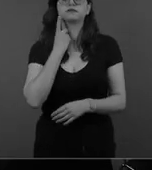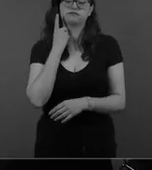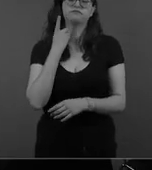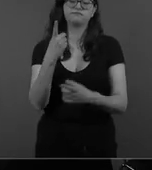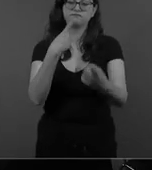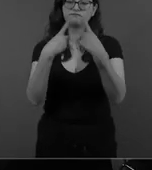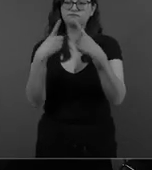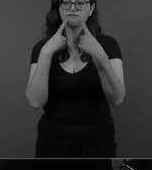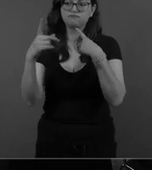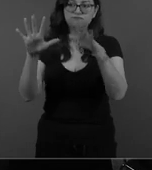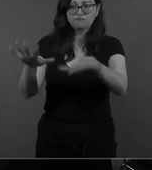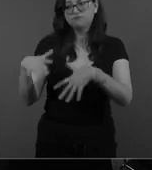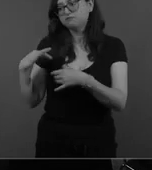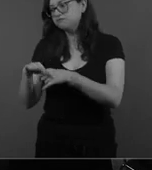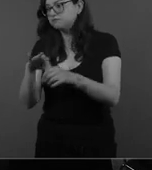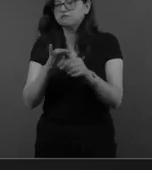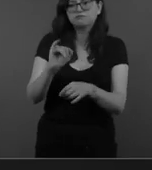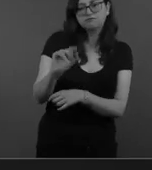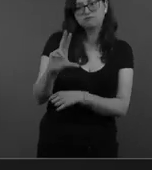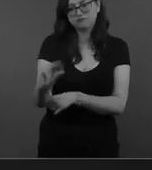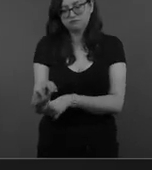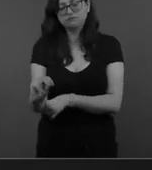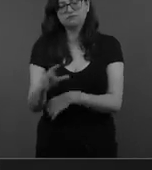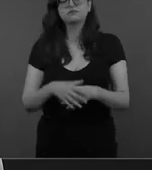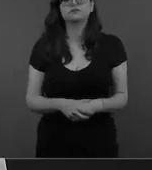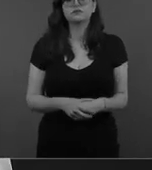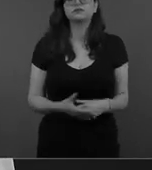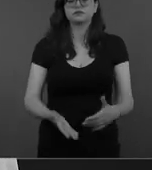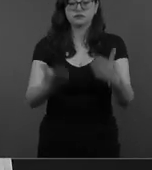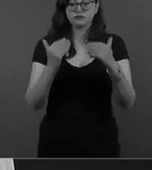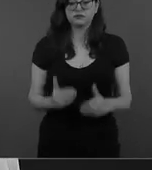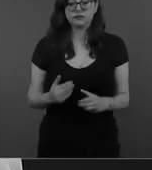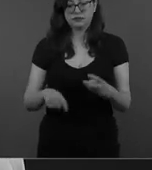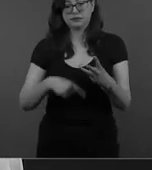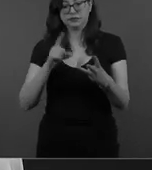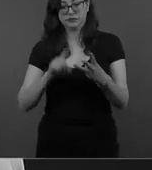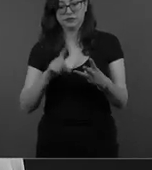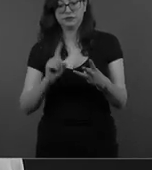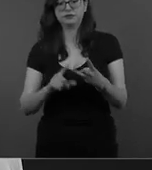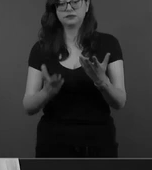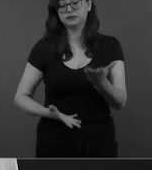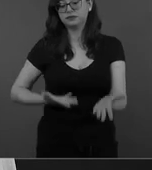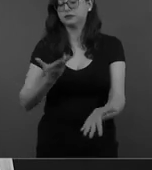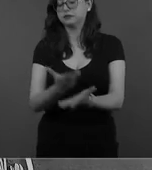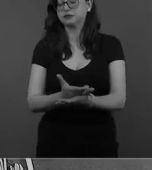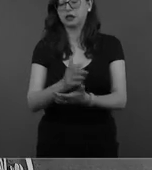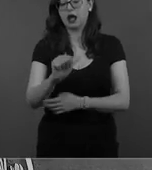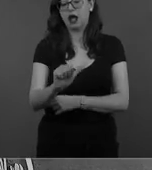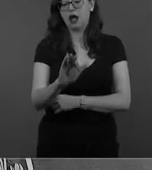Diputados. Y como aquí lo señaló el presidente, está también esta reforma fundamental en beneficio de las y los